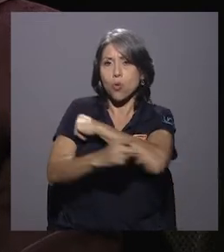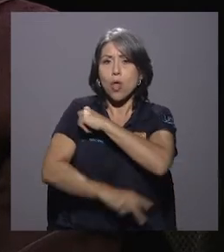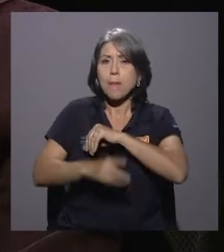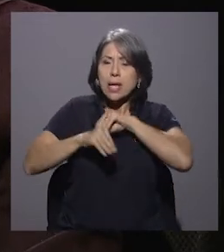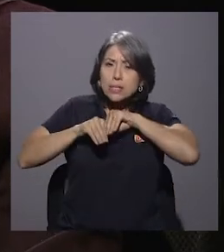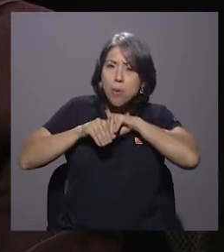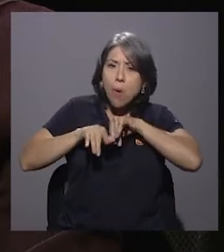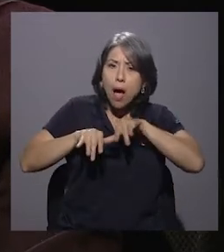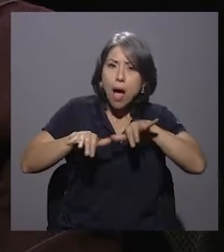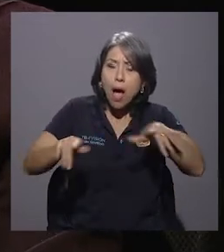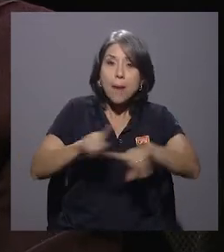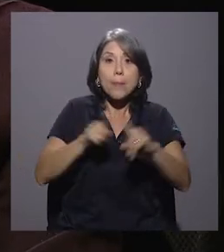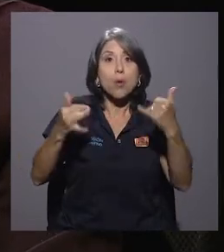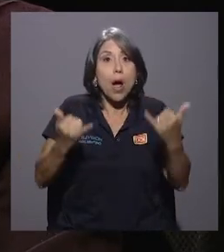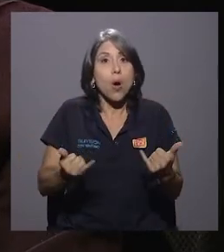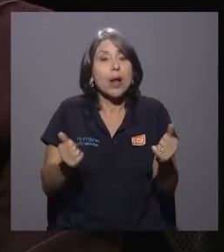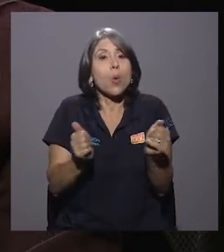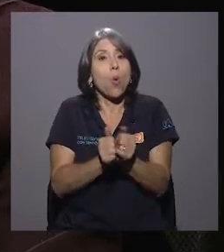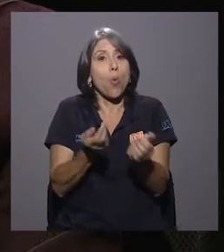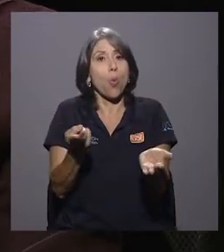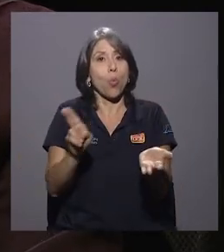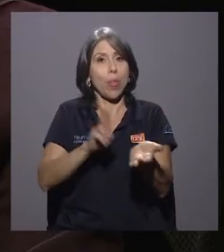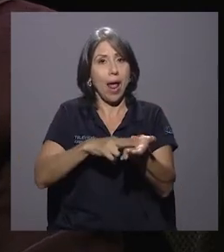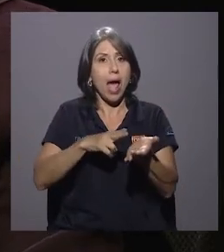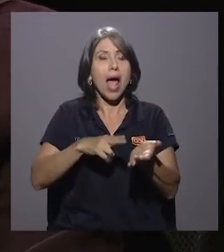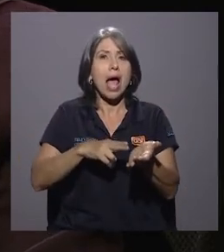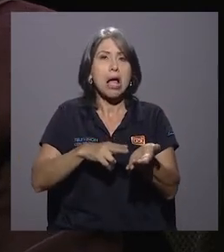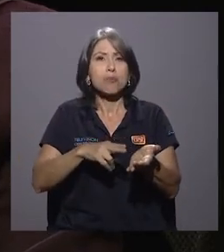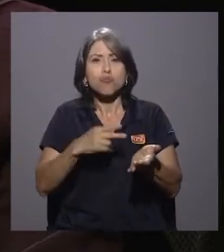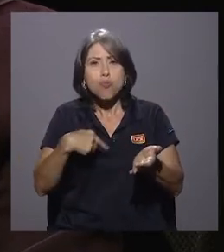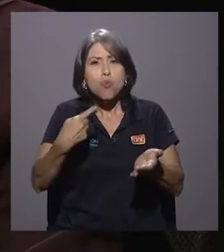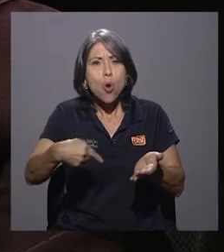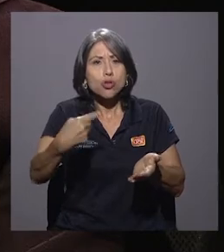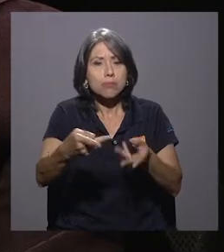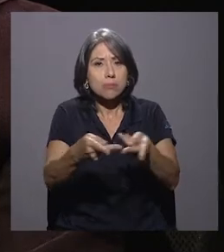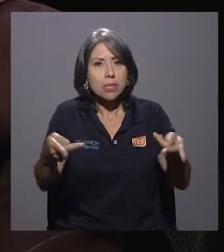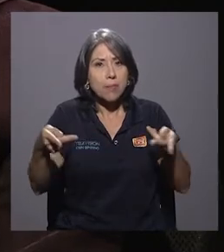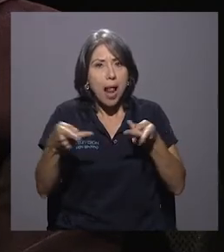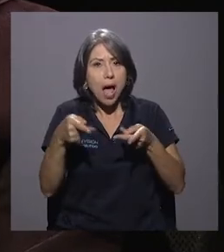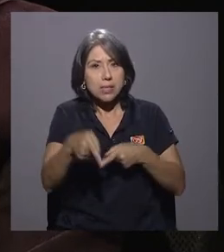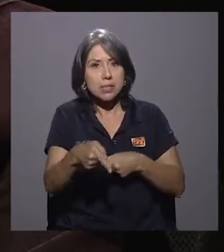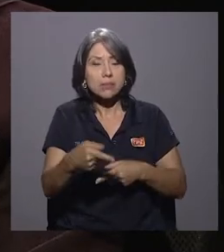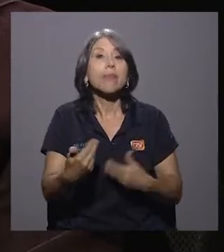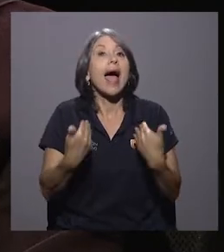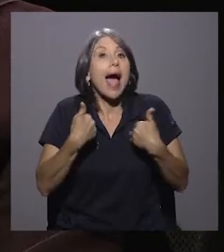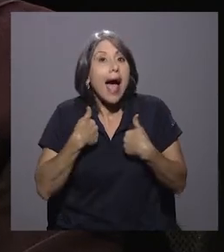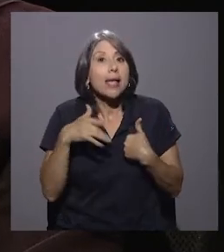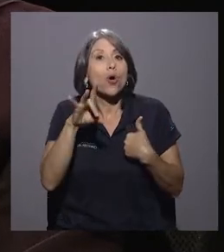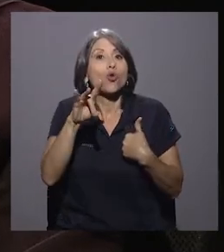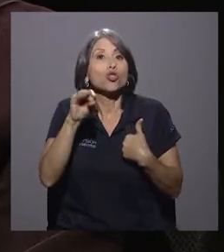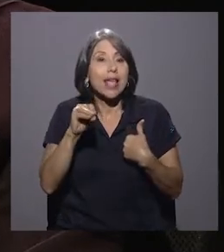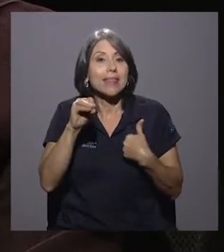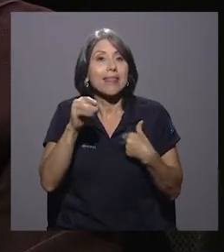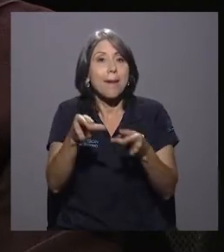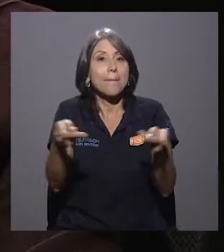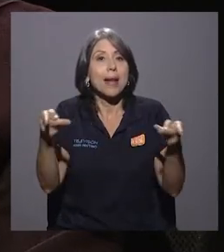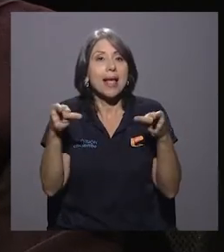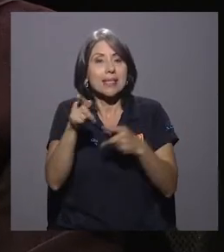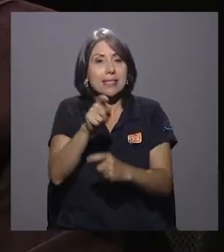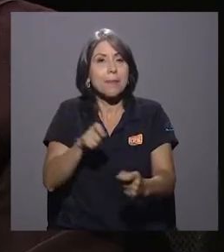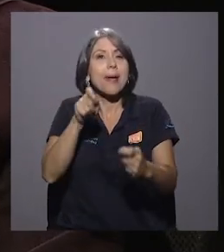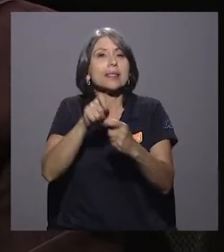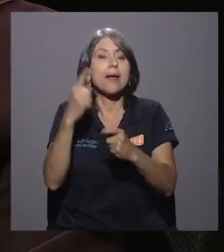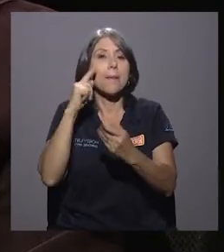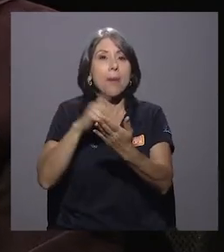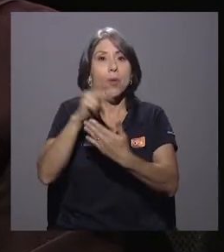pero estamos con la contratación de unas próximas plazas. Hay 80 plazas específicamente que vienen para el